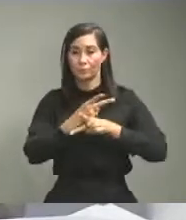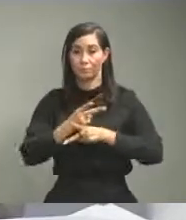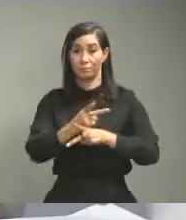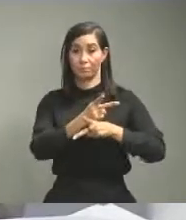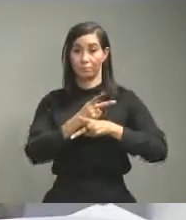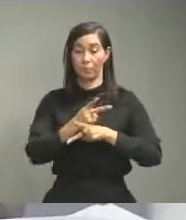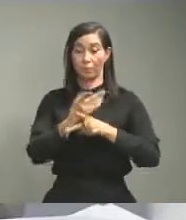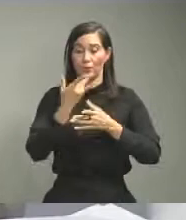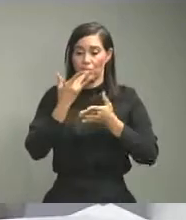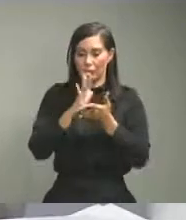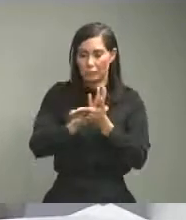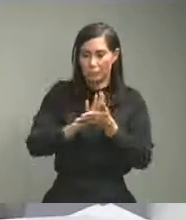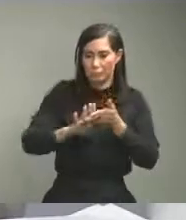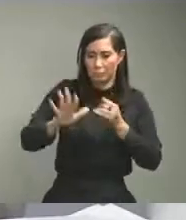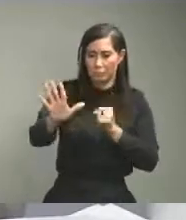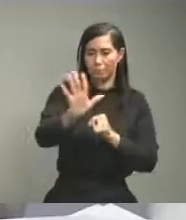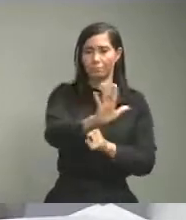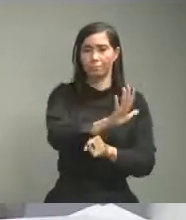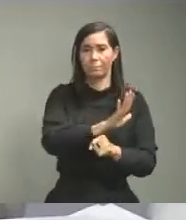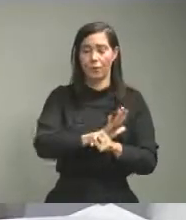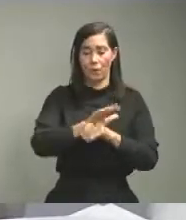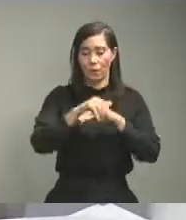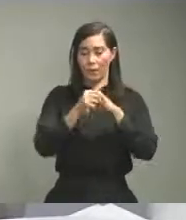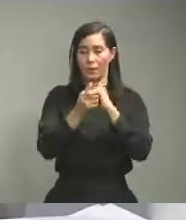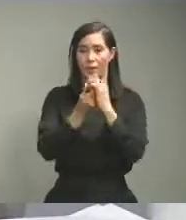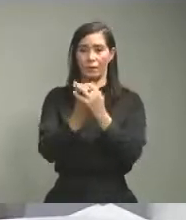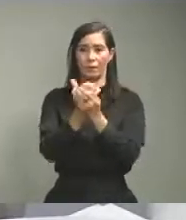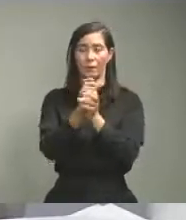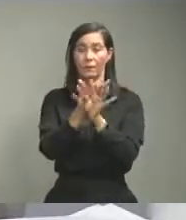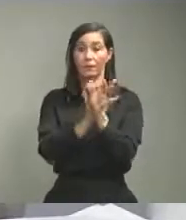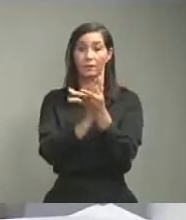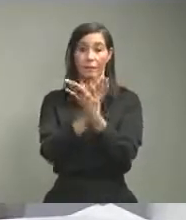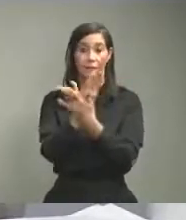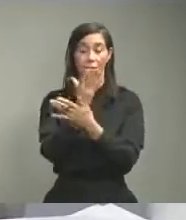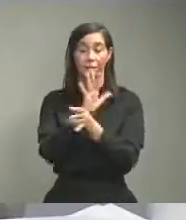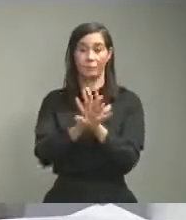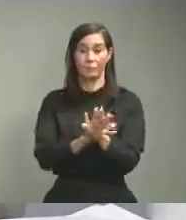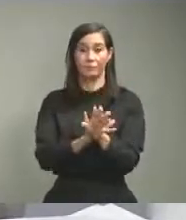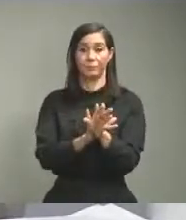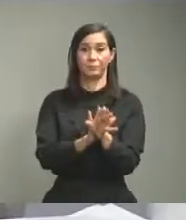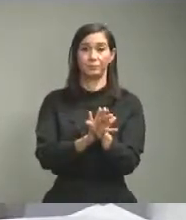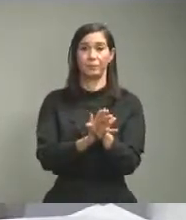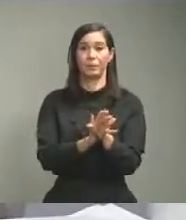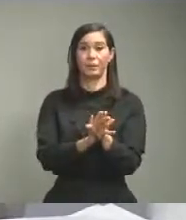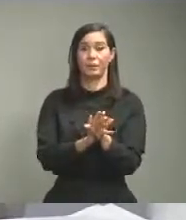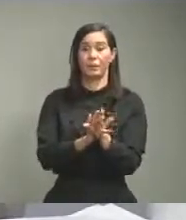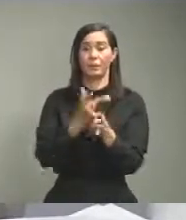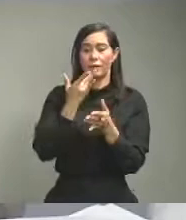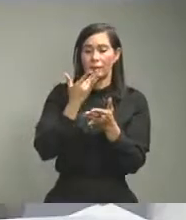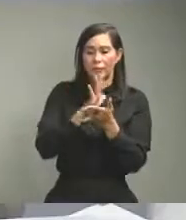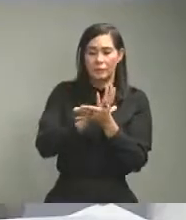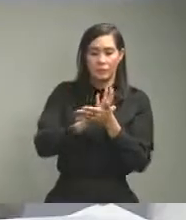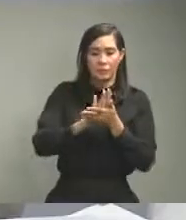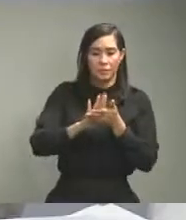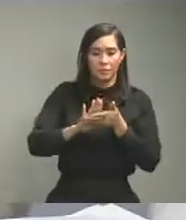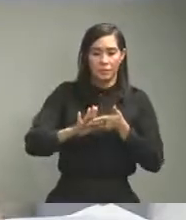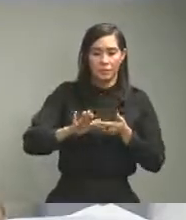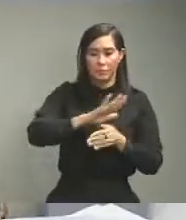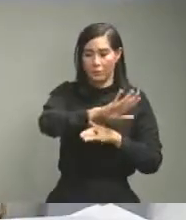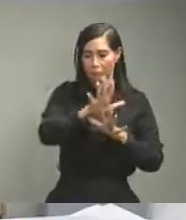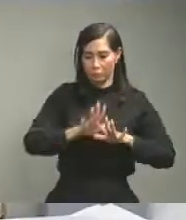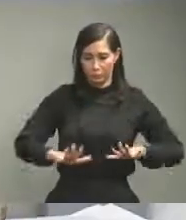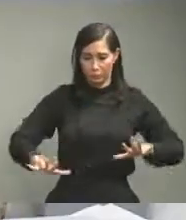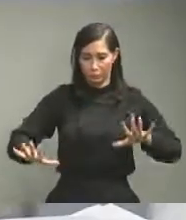de higiene como el lavado de la mano la higienización del